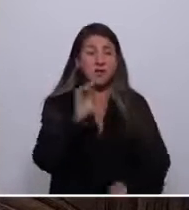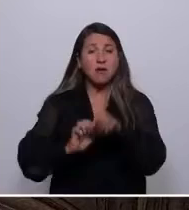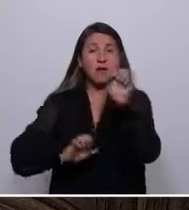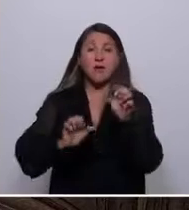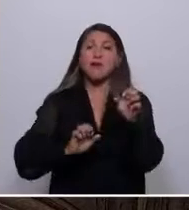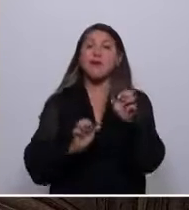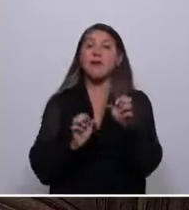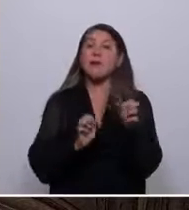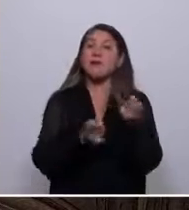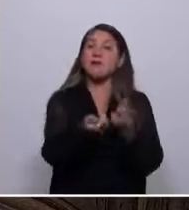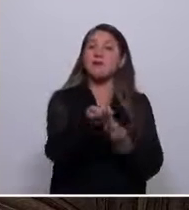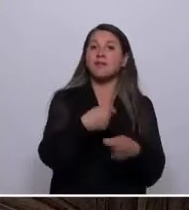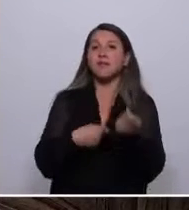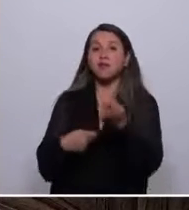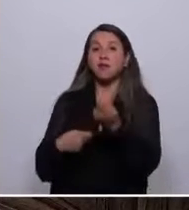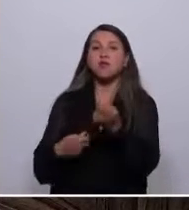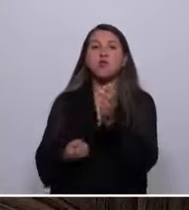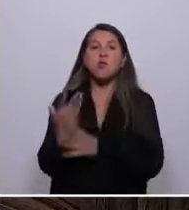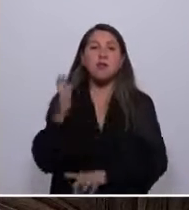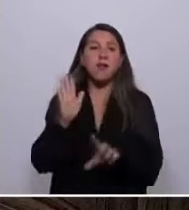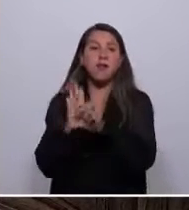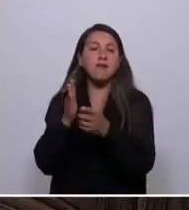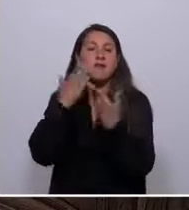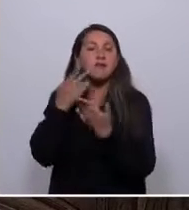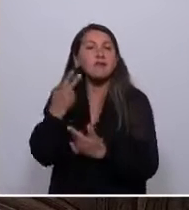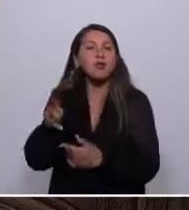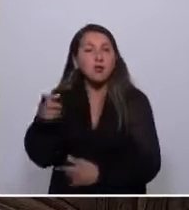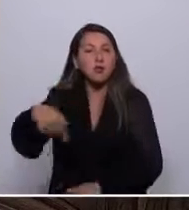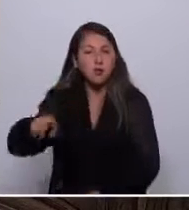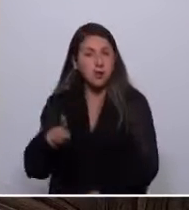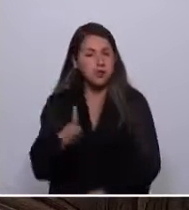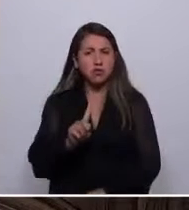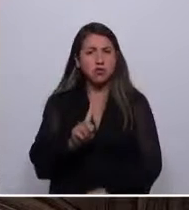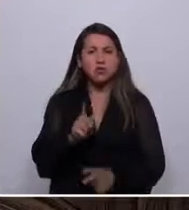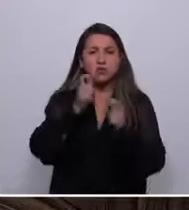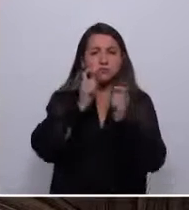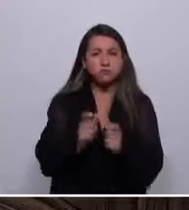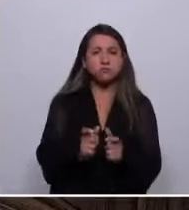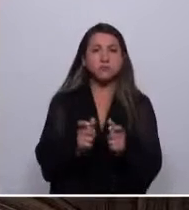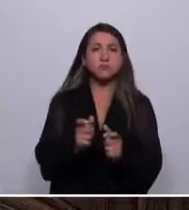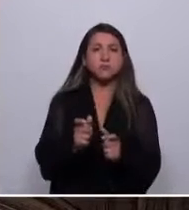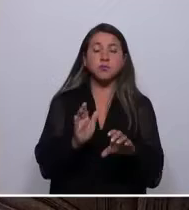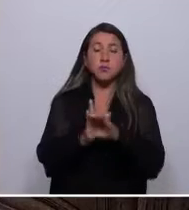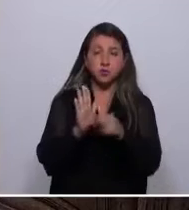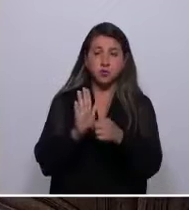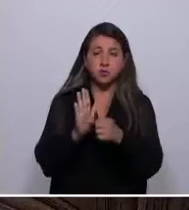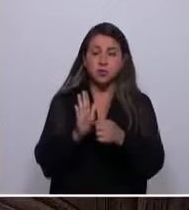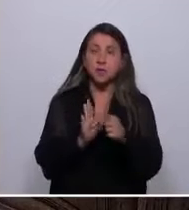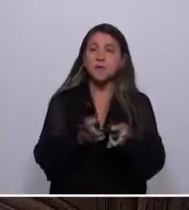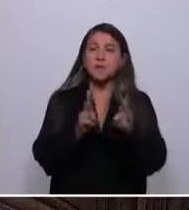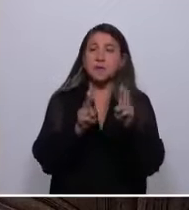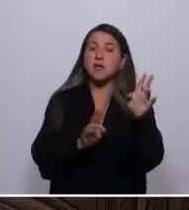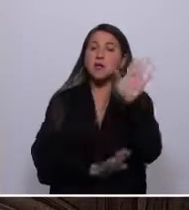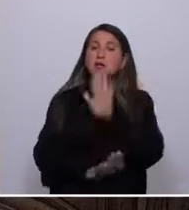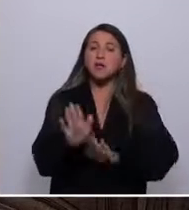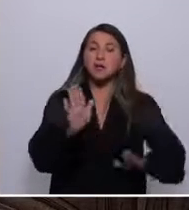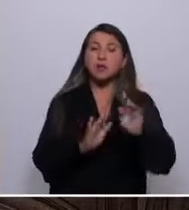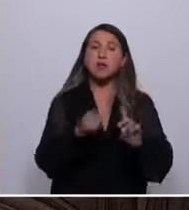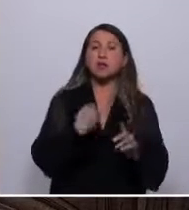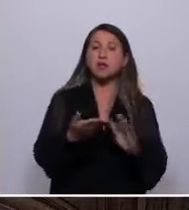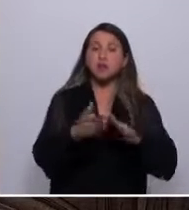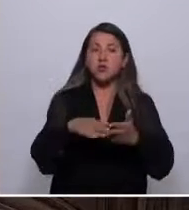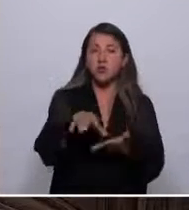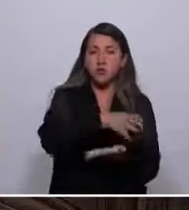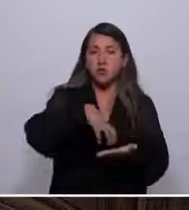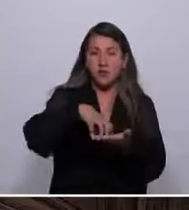la clase política para impulsar leyes para su beneficio, tienen que tener una regulación constitucional que permita proteger el hábitat de nuestros pueblos y comunidades